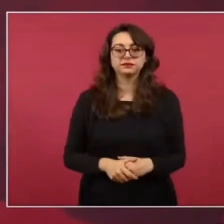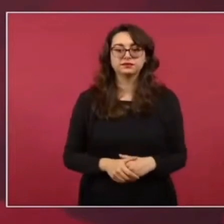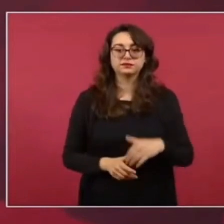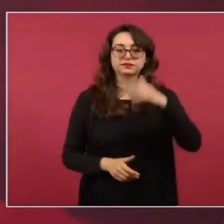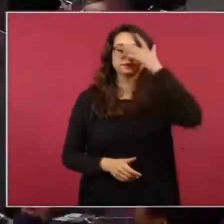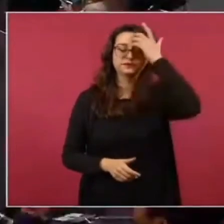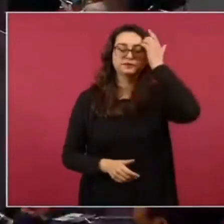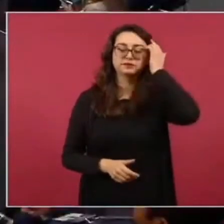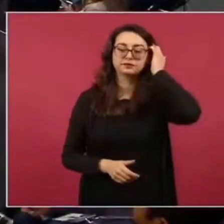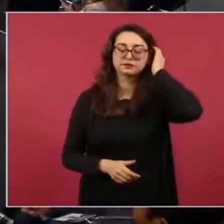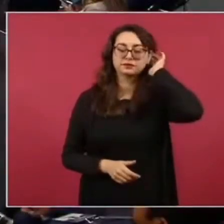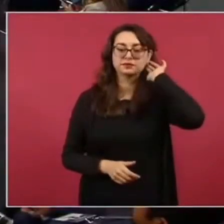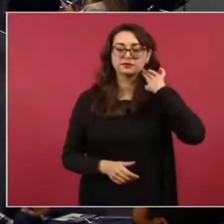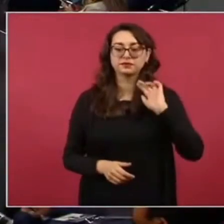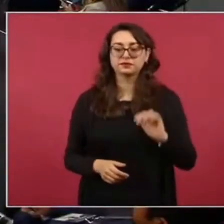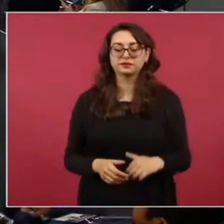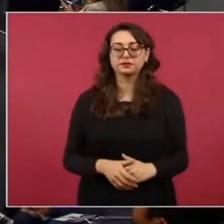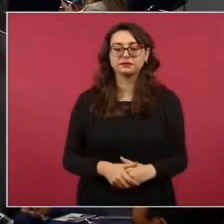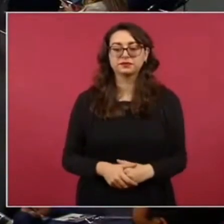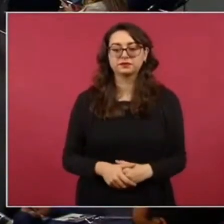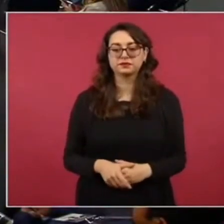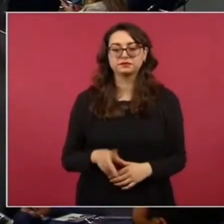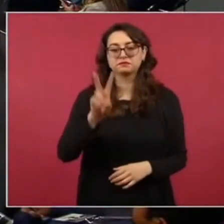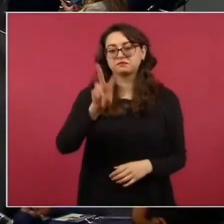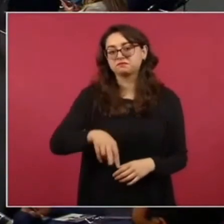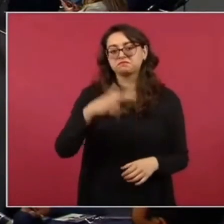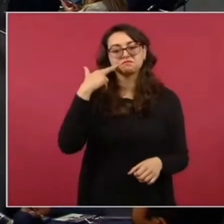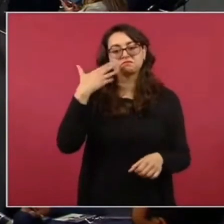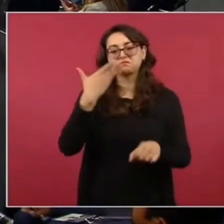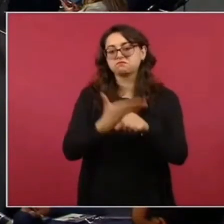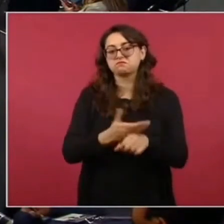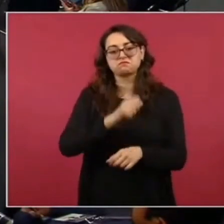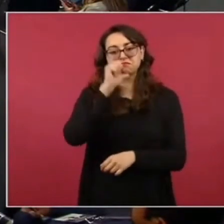Nada. La actitud irresponsable.